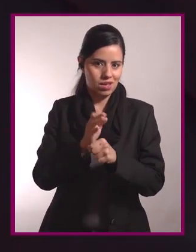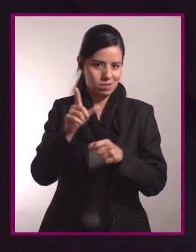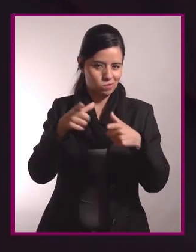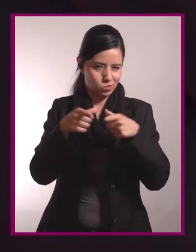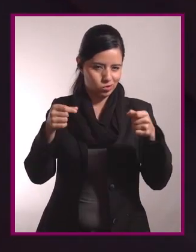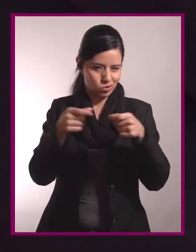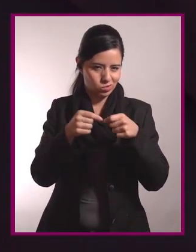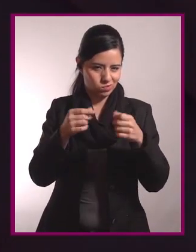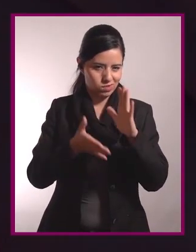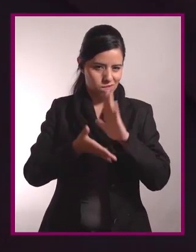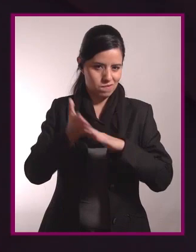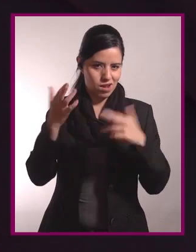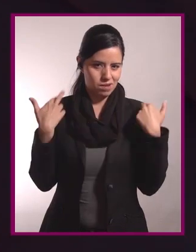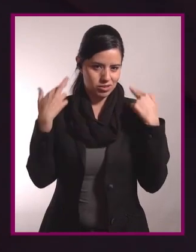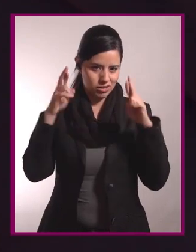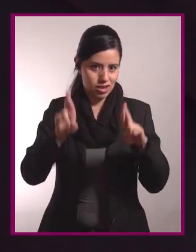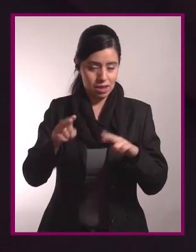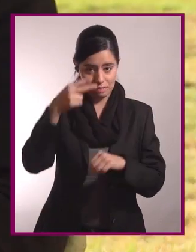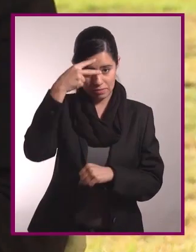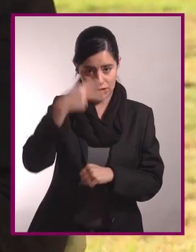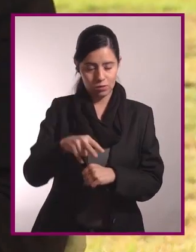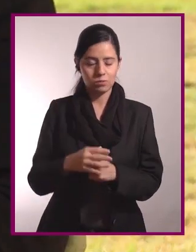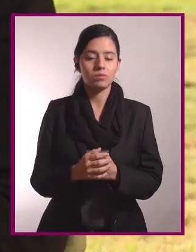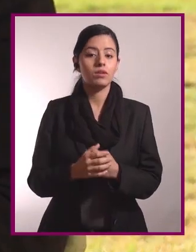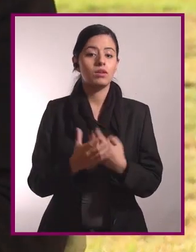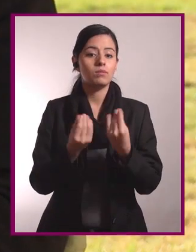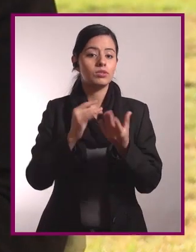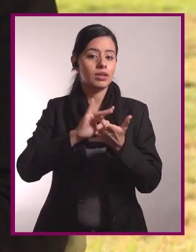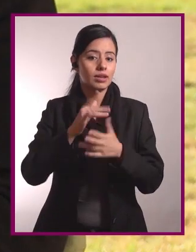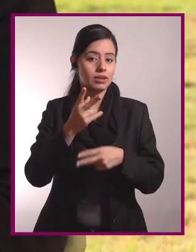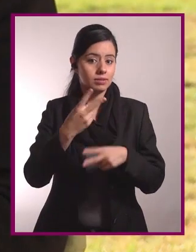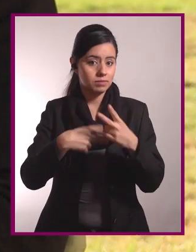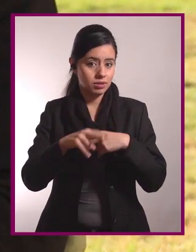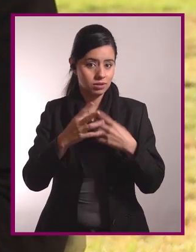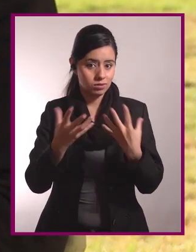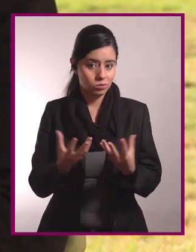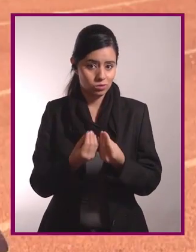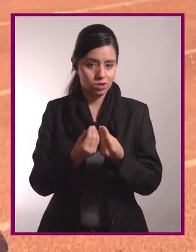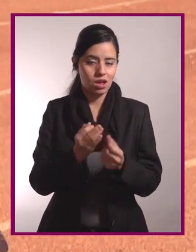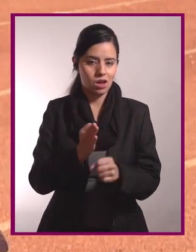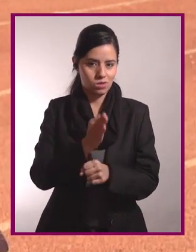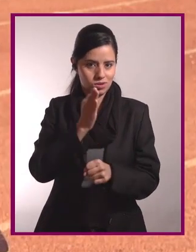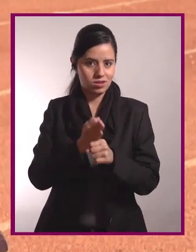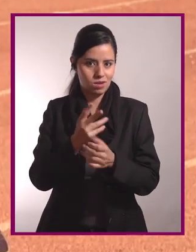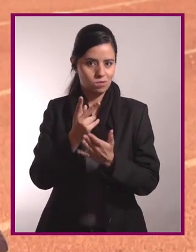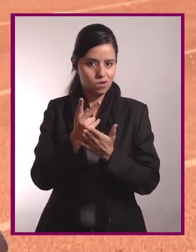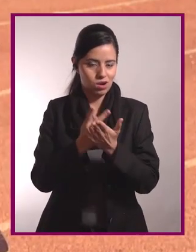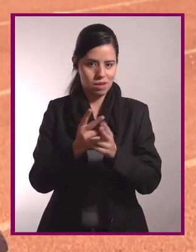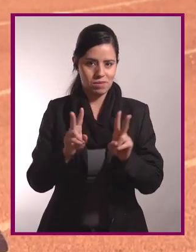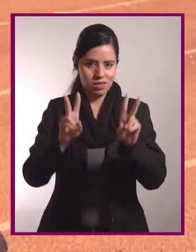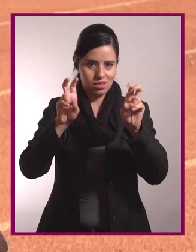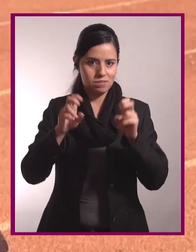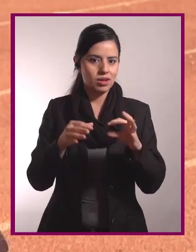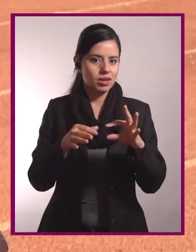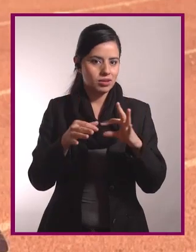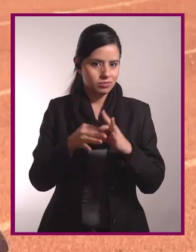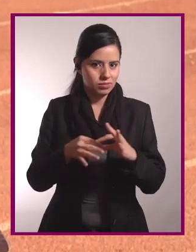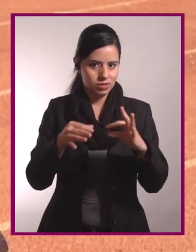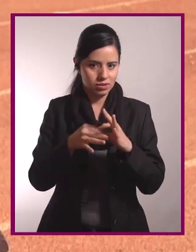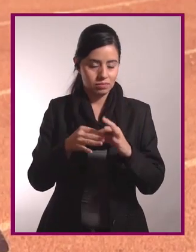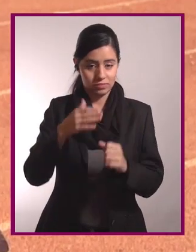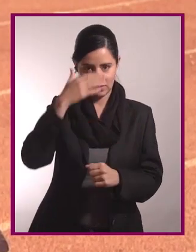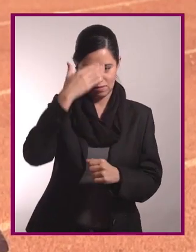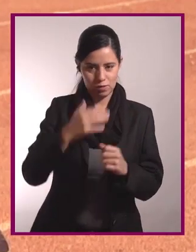Japón 2021 para representar a México. Miguel, muchas gracias por acompañarnos para hablar de fuerza muscular en este programa. Sabemos que para